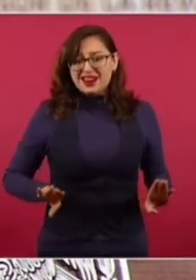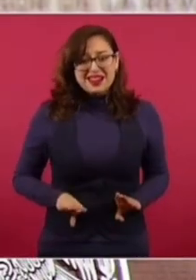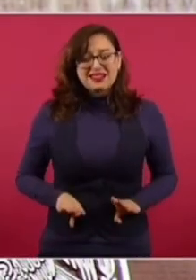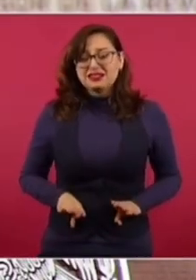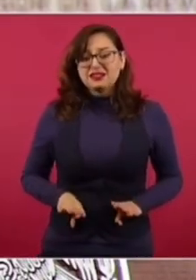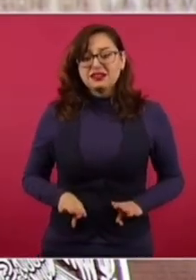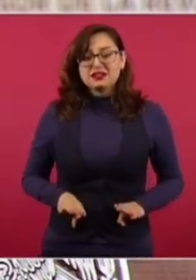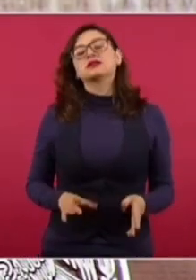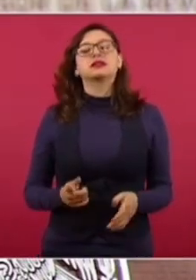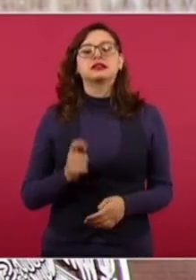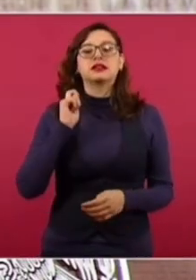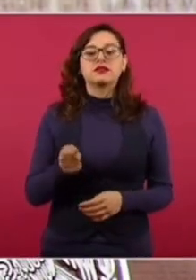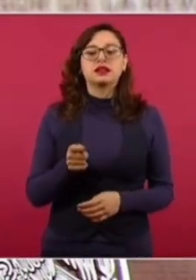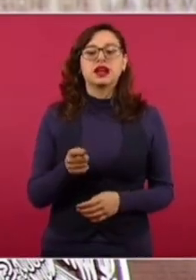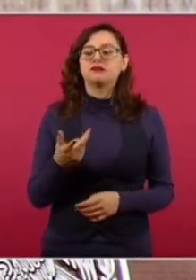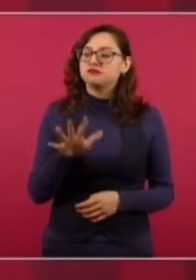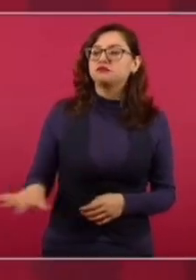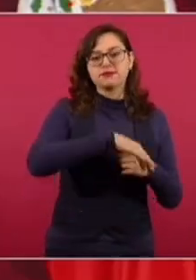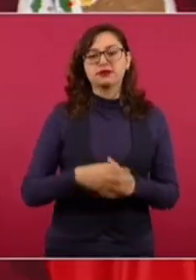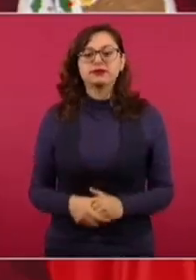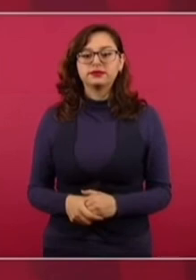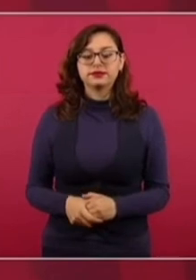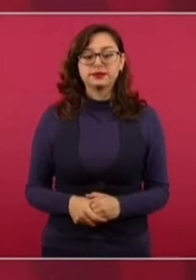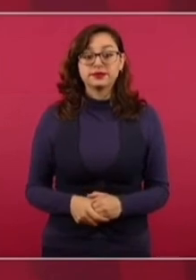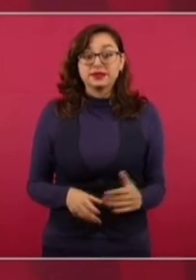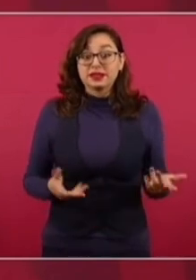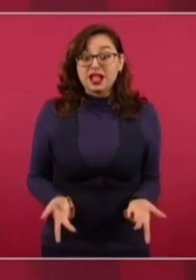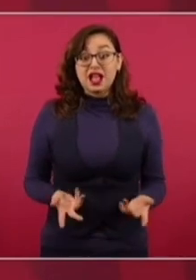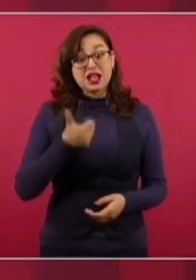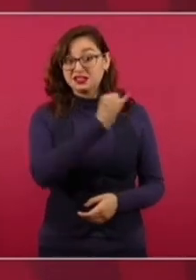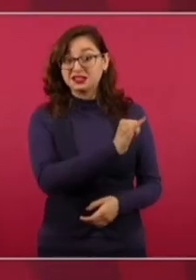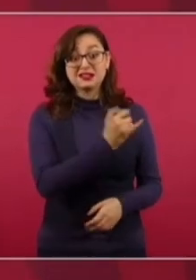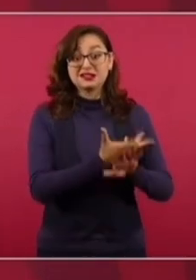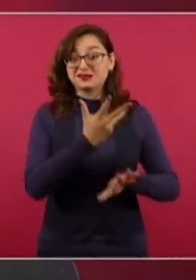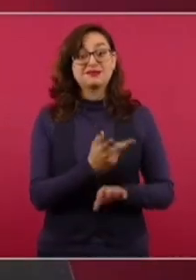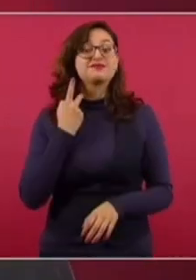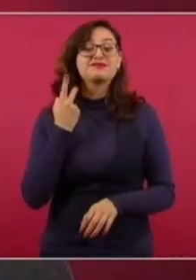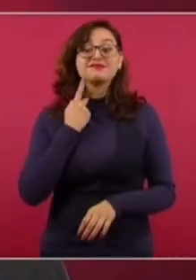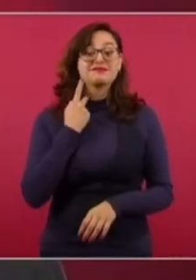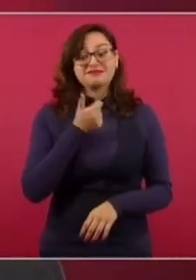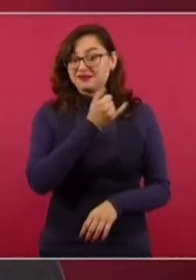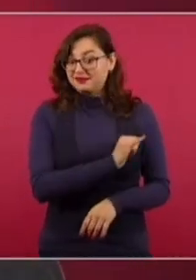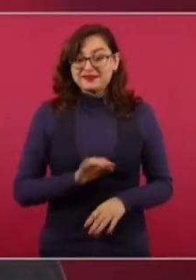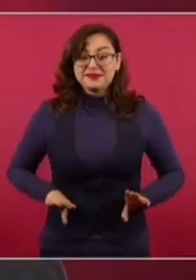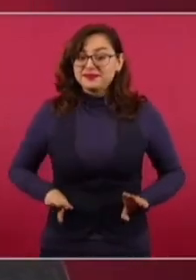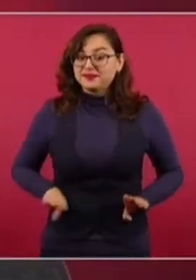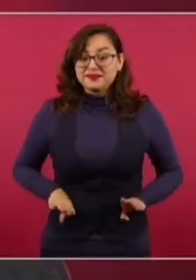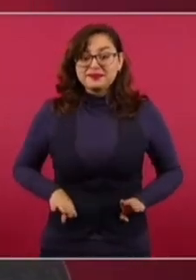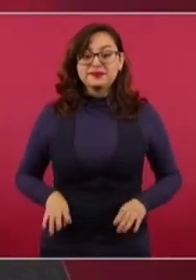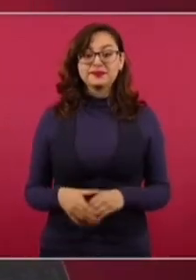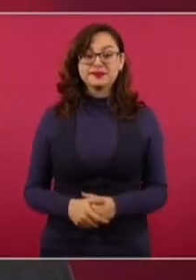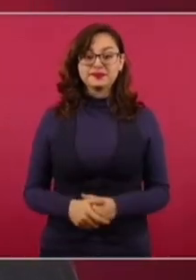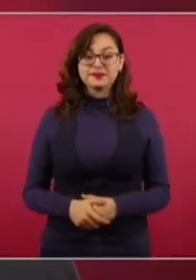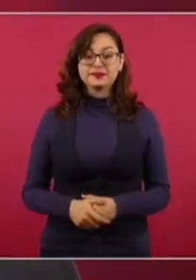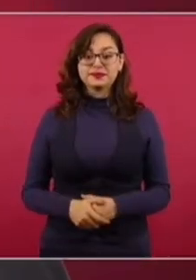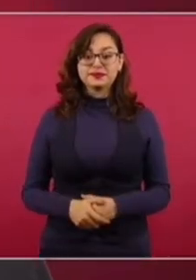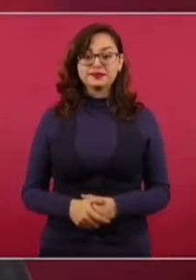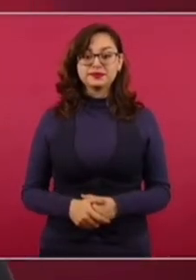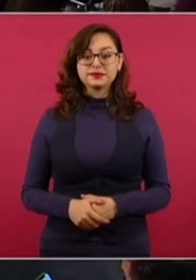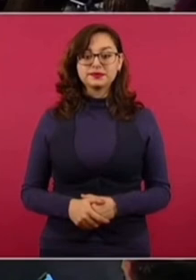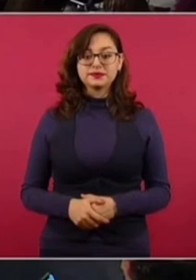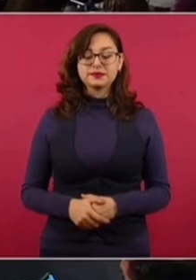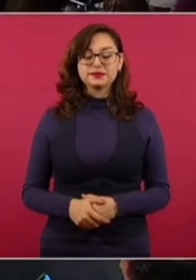trafican con el dolor de la gente. Esos son los políticos de